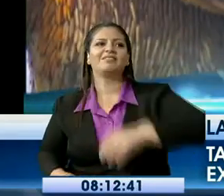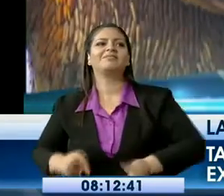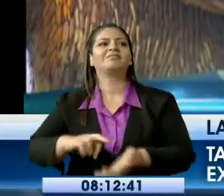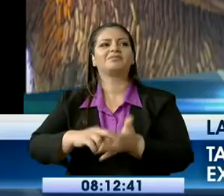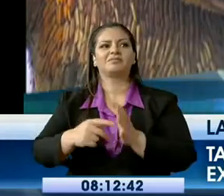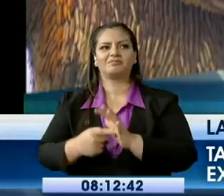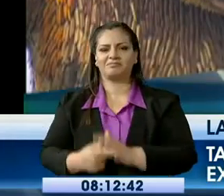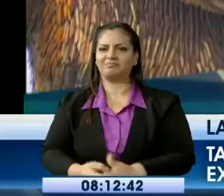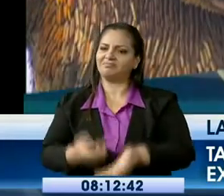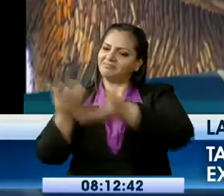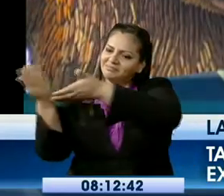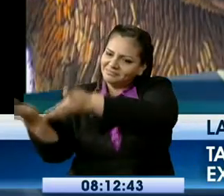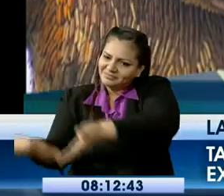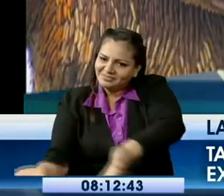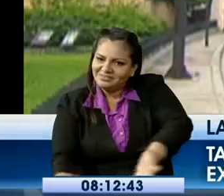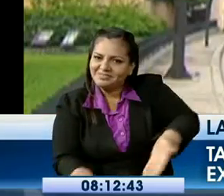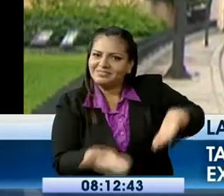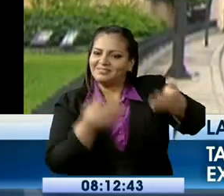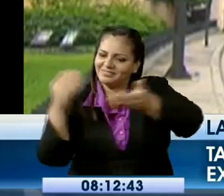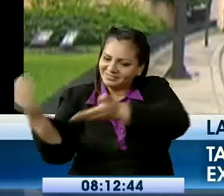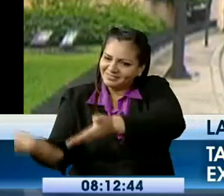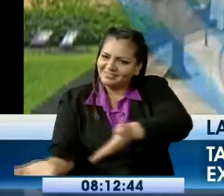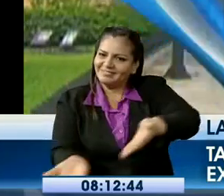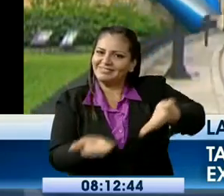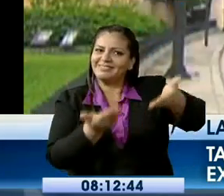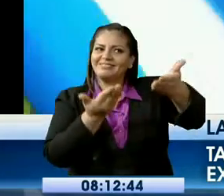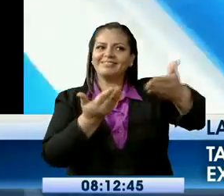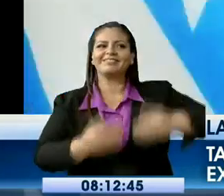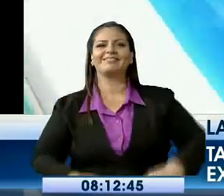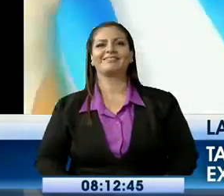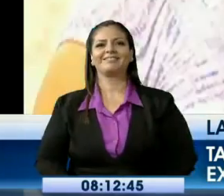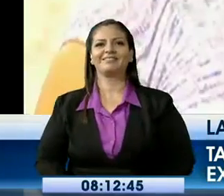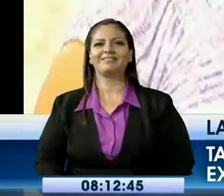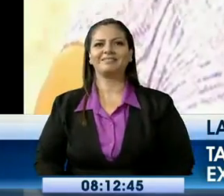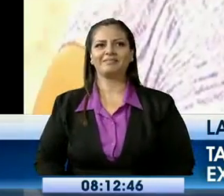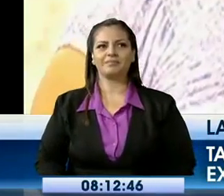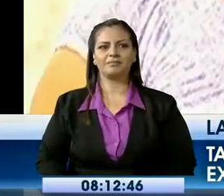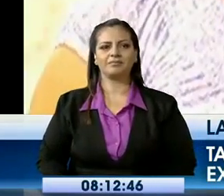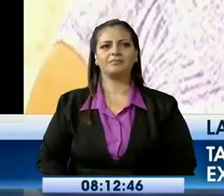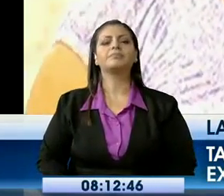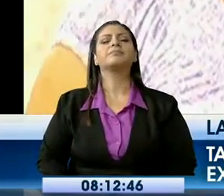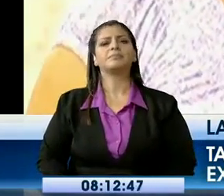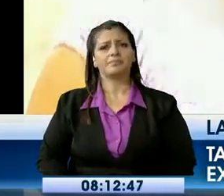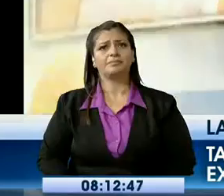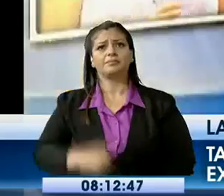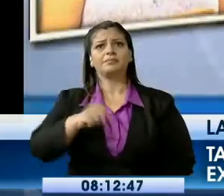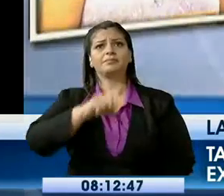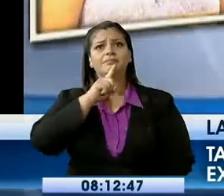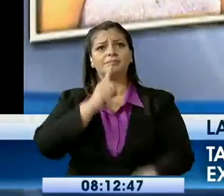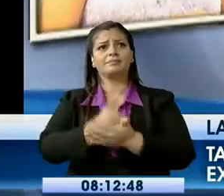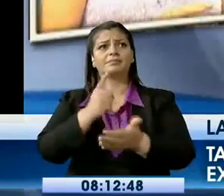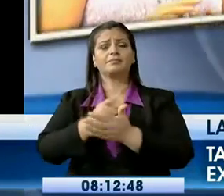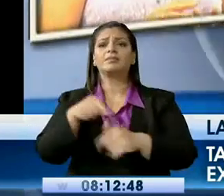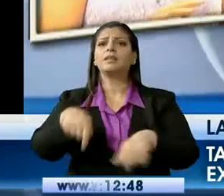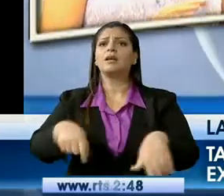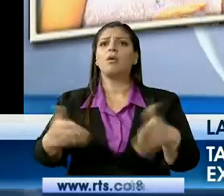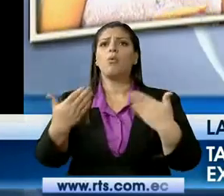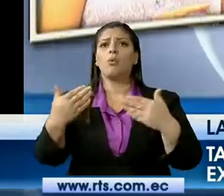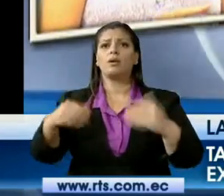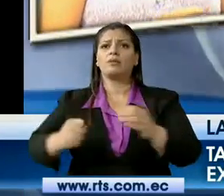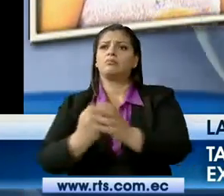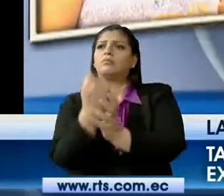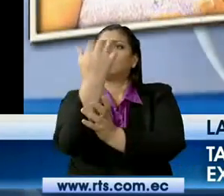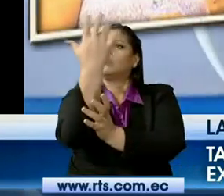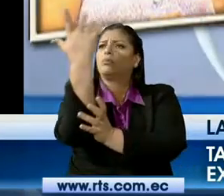para dar la bienvenida a los conductores que ingresan al centro de la urbe. Vive justamente en los bosques secos que están en los alrededores, los que